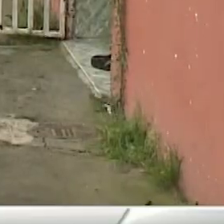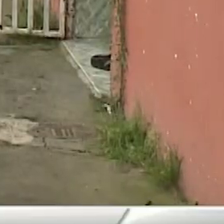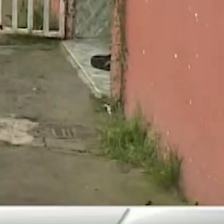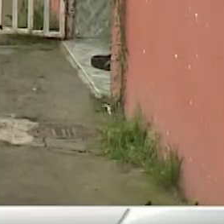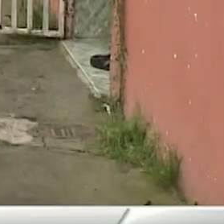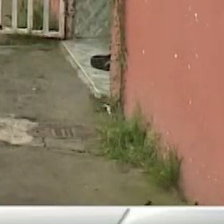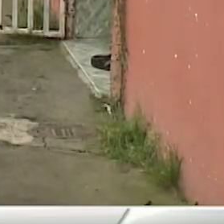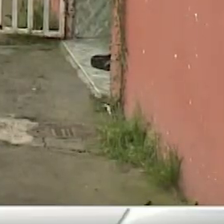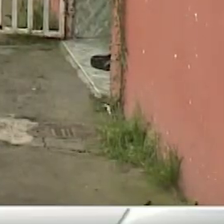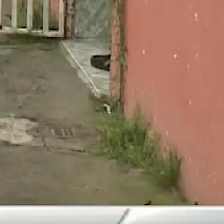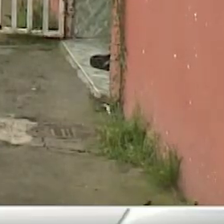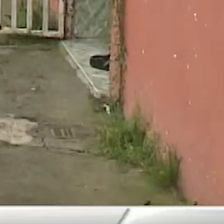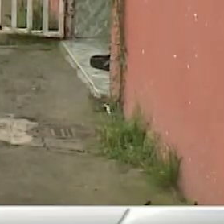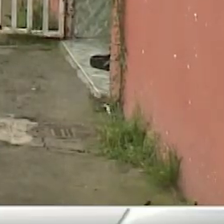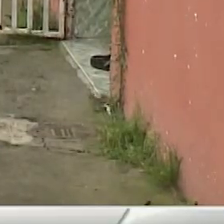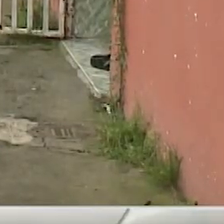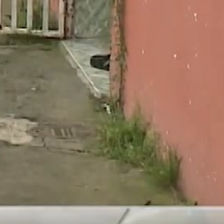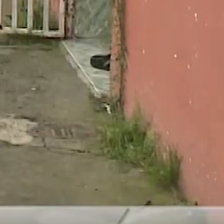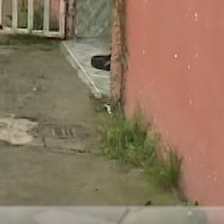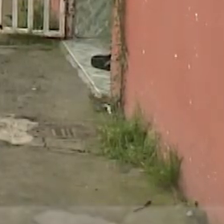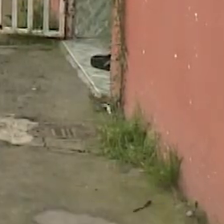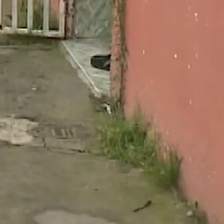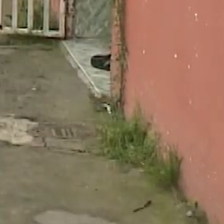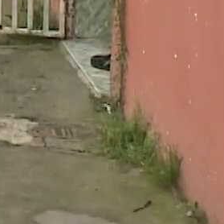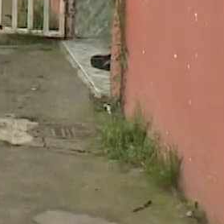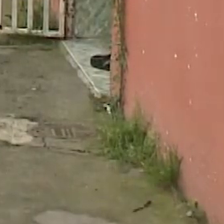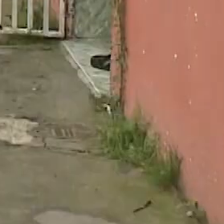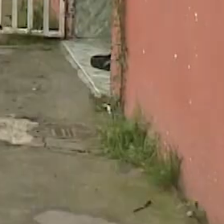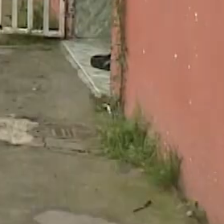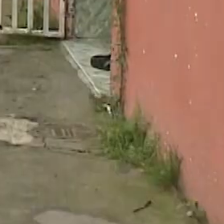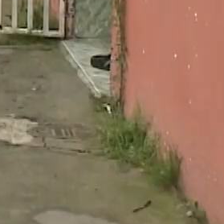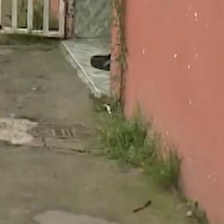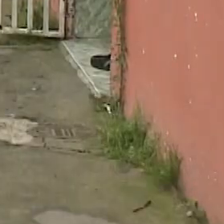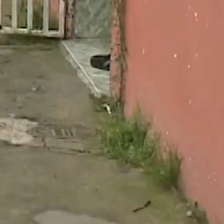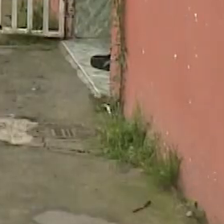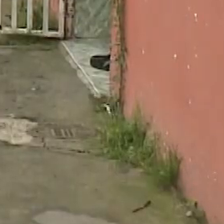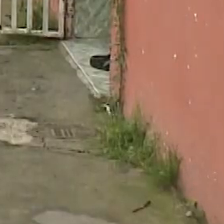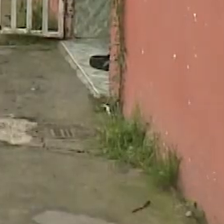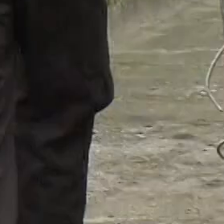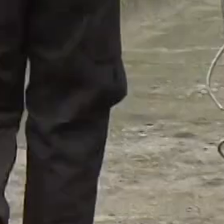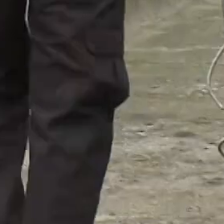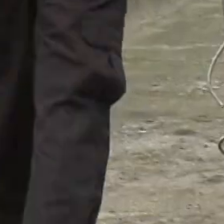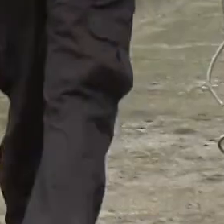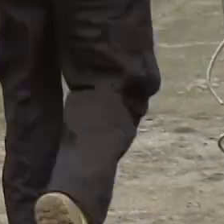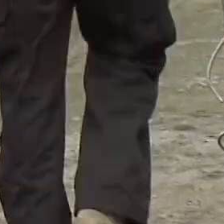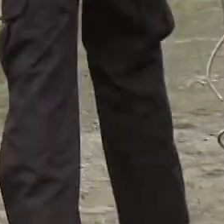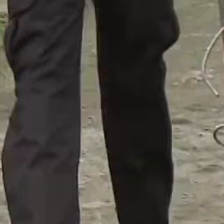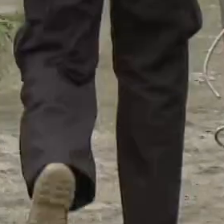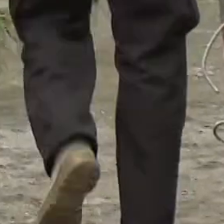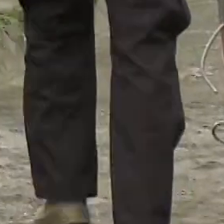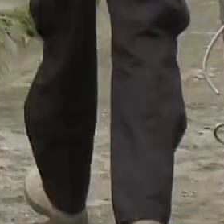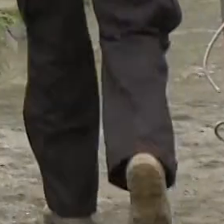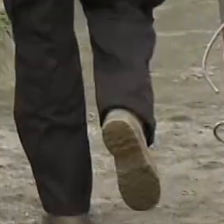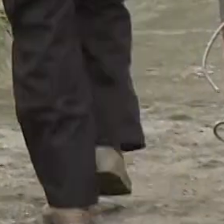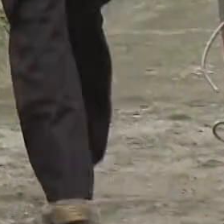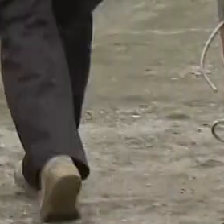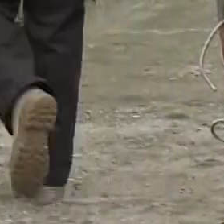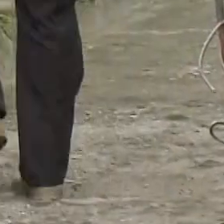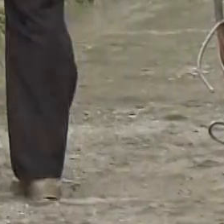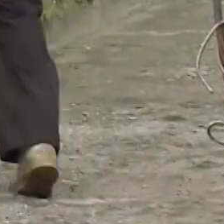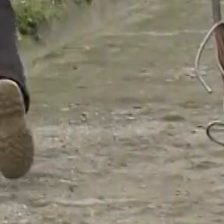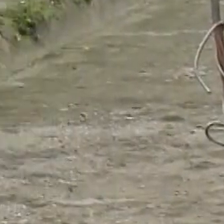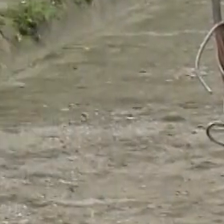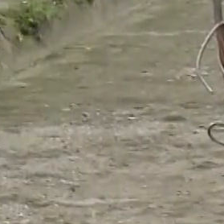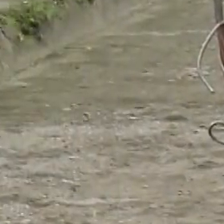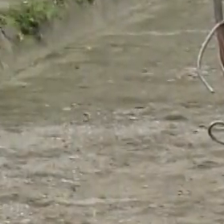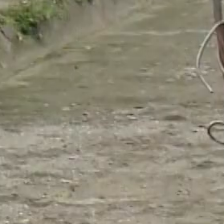de la policía de control de drogas y la